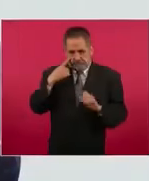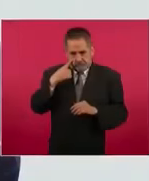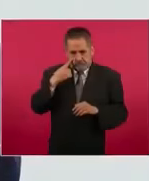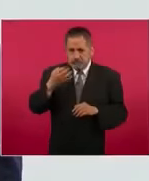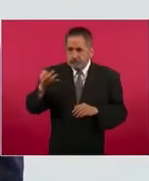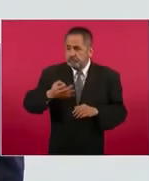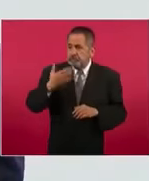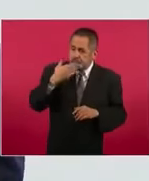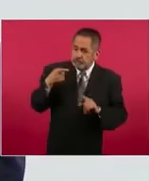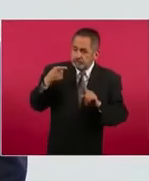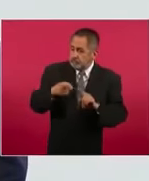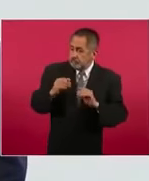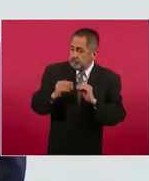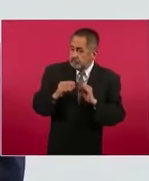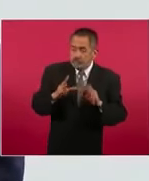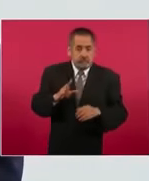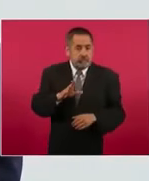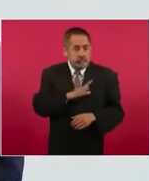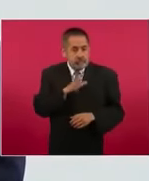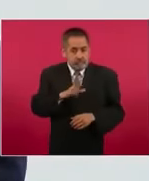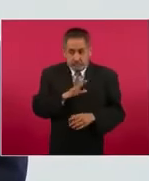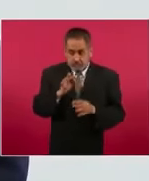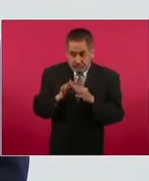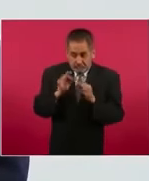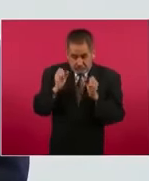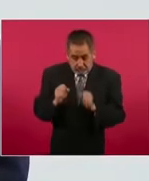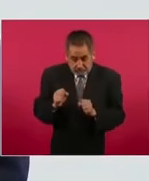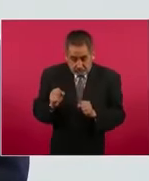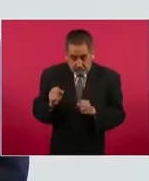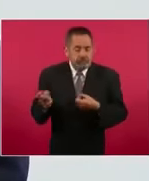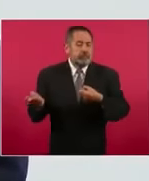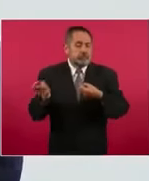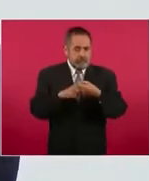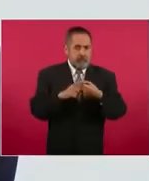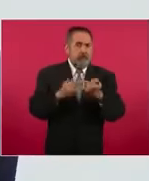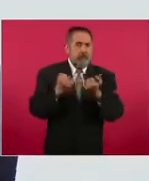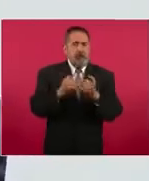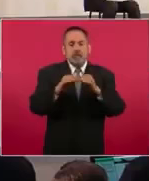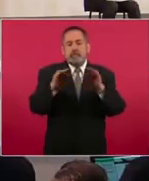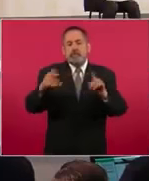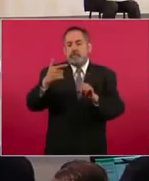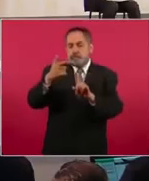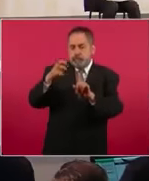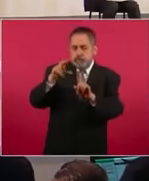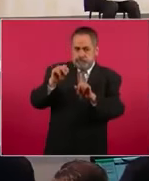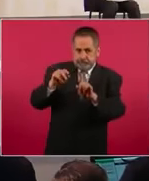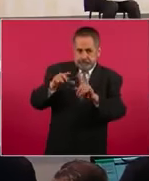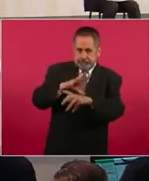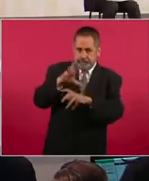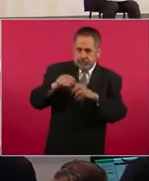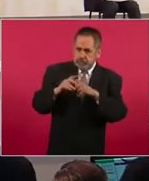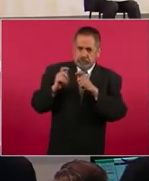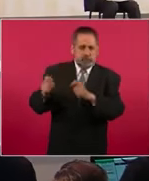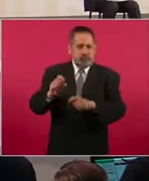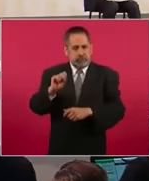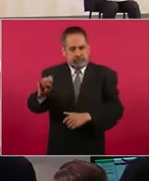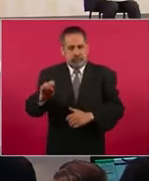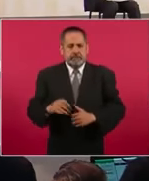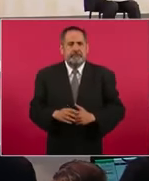eficiencia, objetividad, calidad, imparcialidad y también de equidad de género. Si podemos pasar la siguiente.